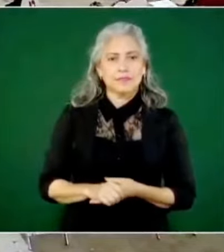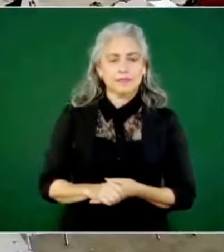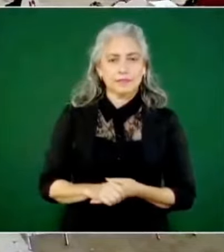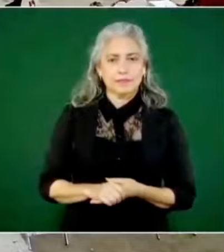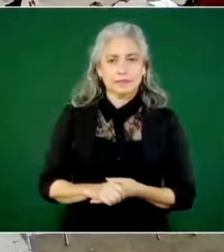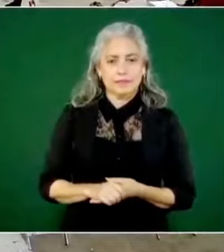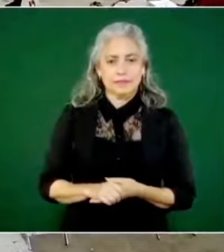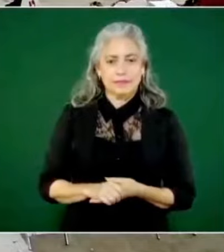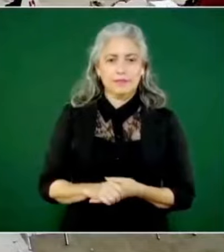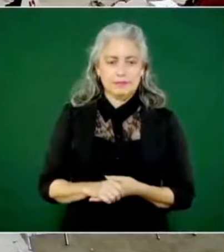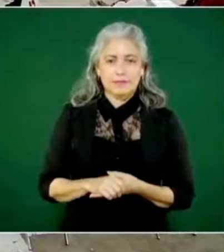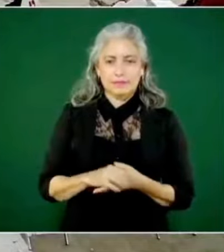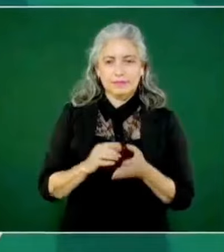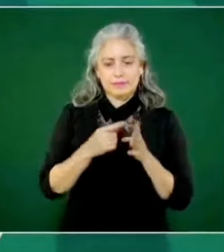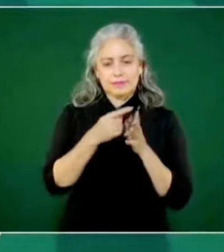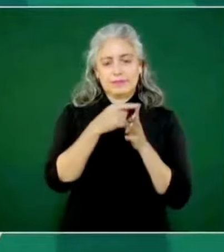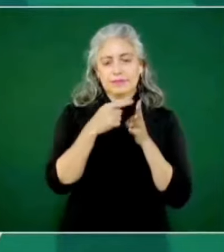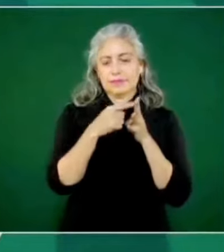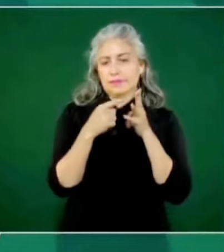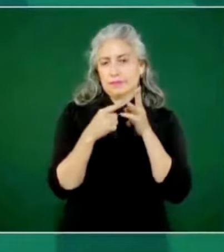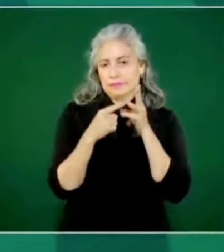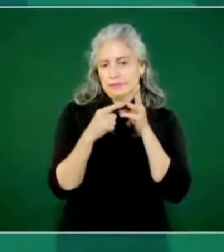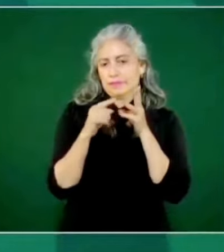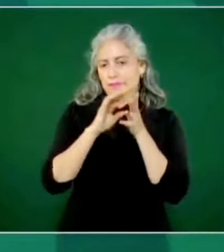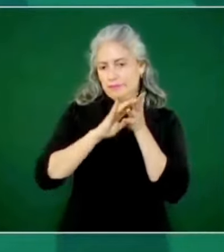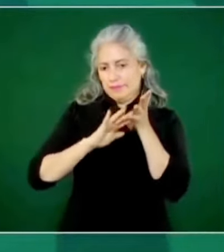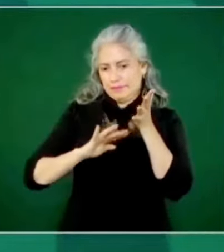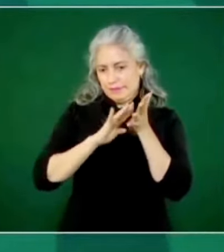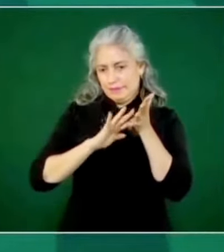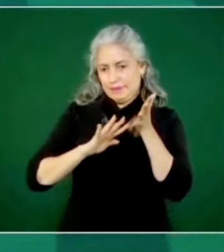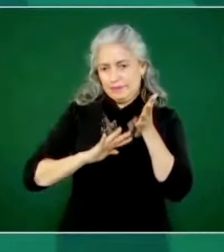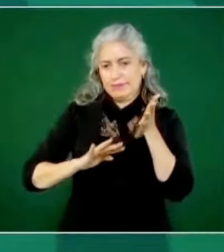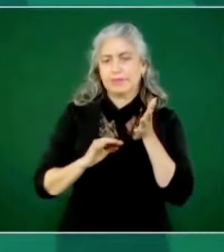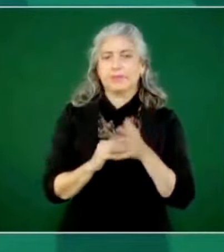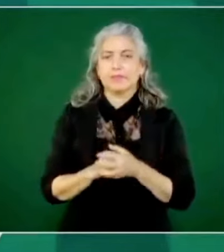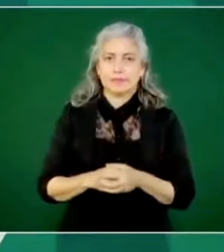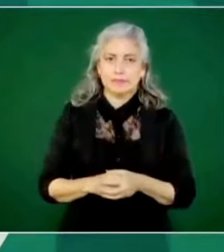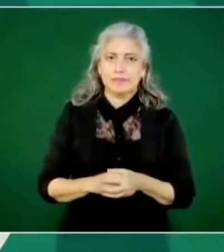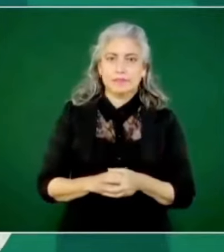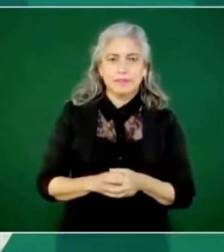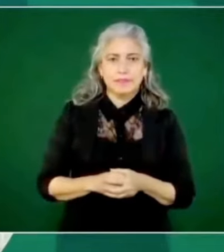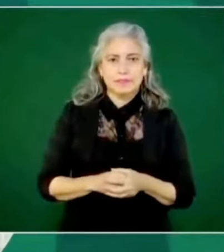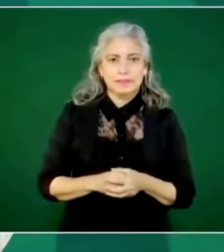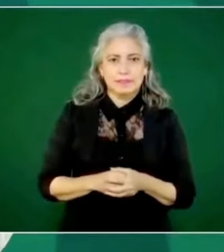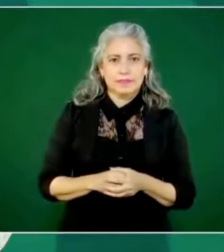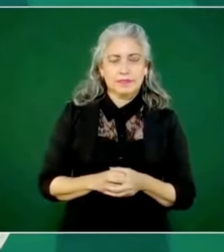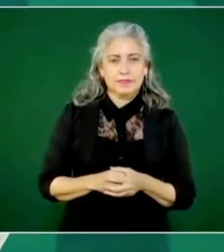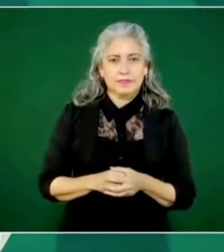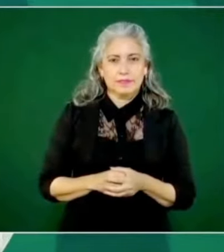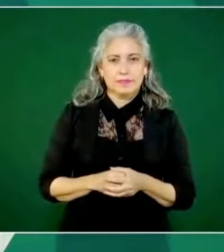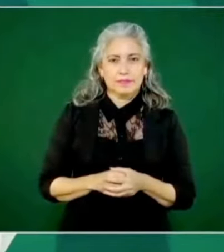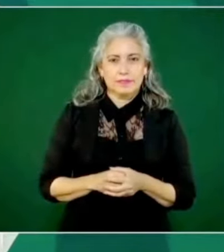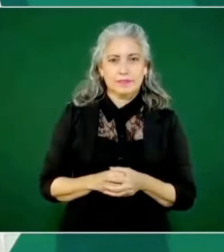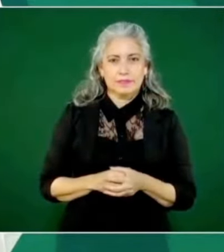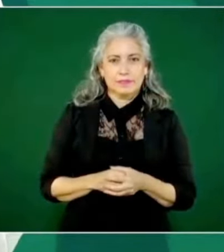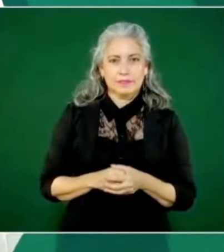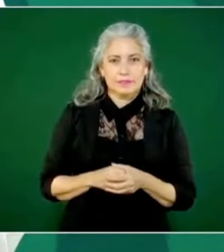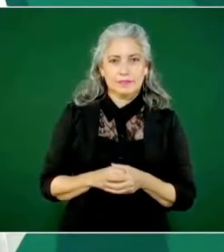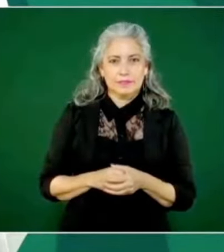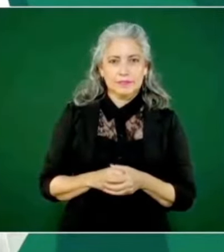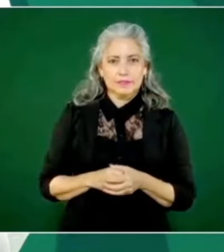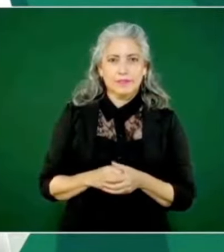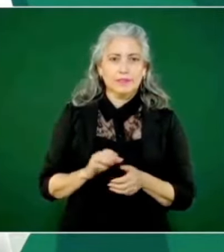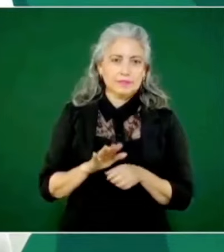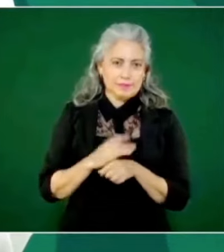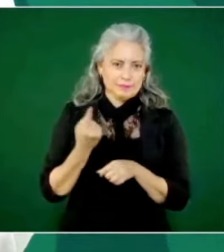lecturas porque el tratamiento al